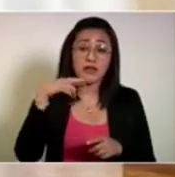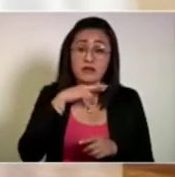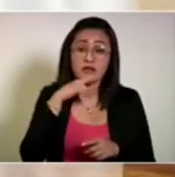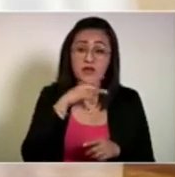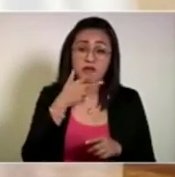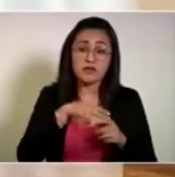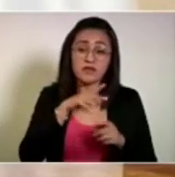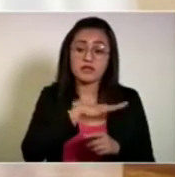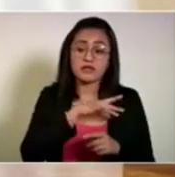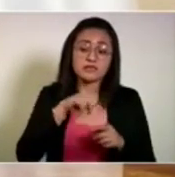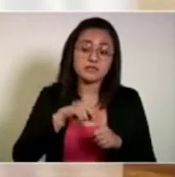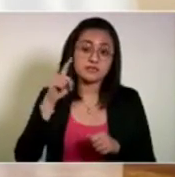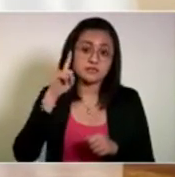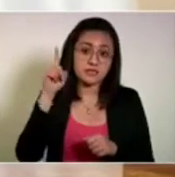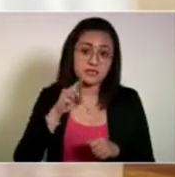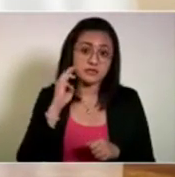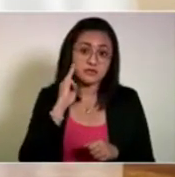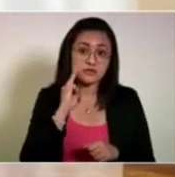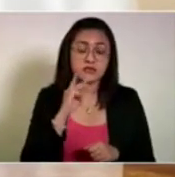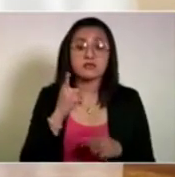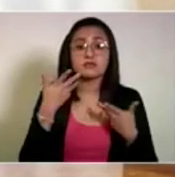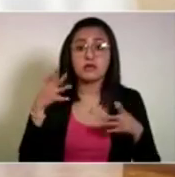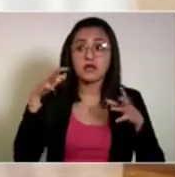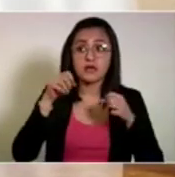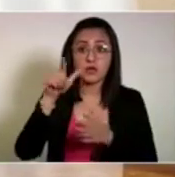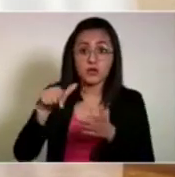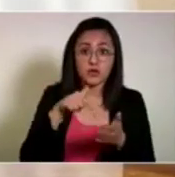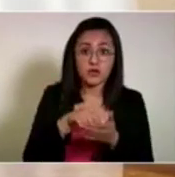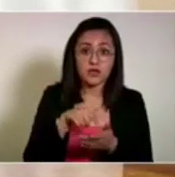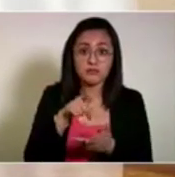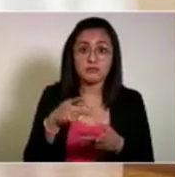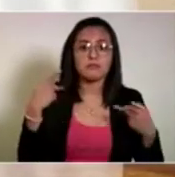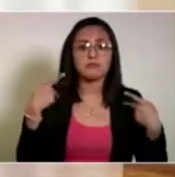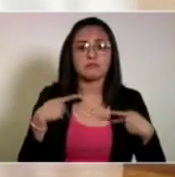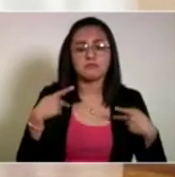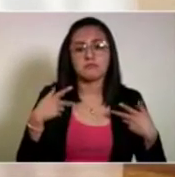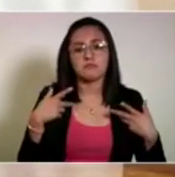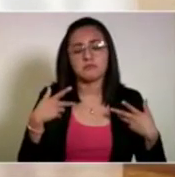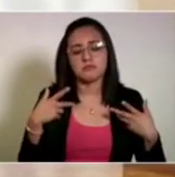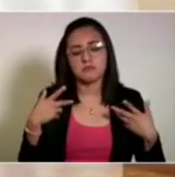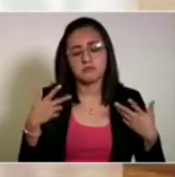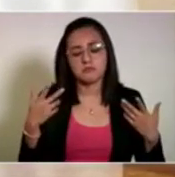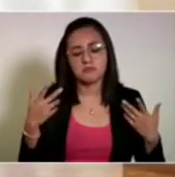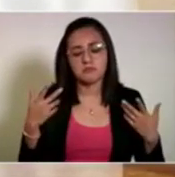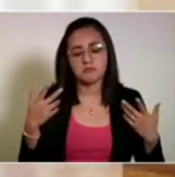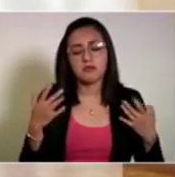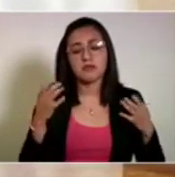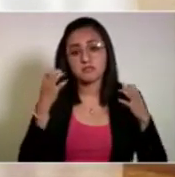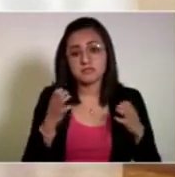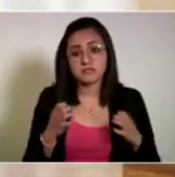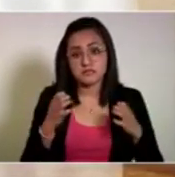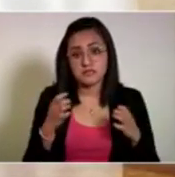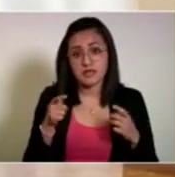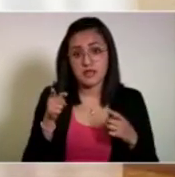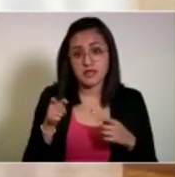a donde cuando llegó a ese lugar estuvieron